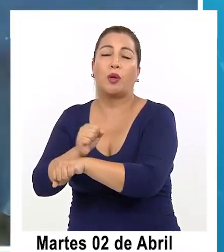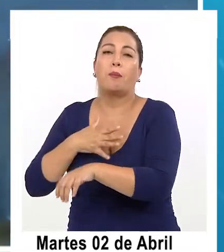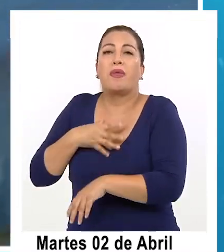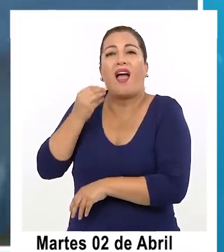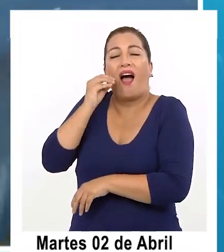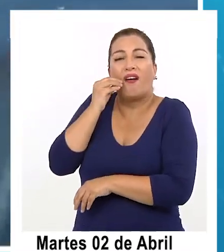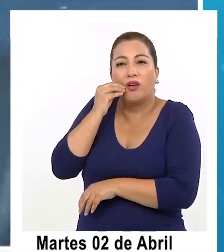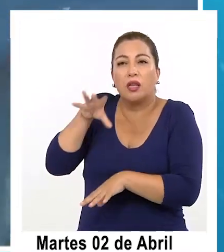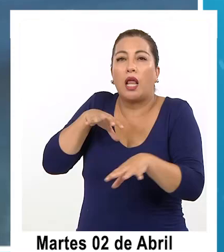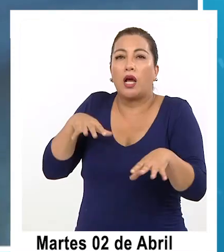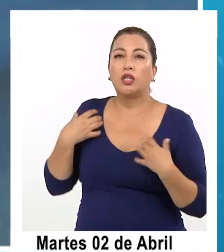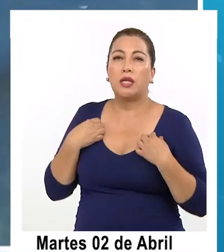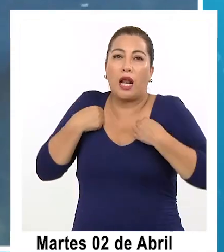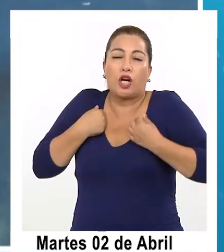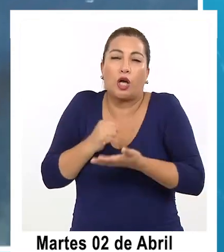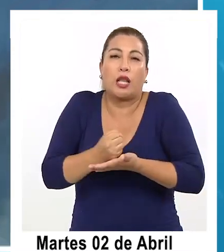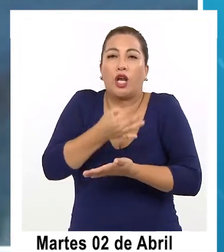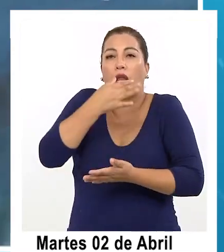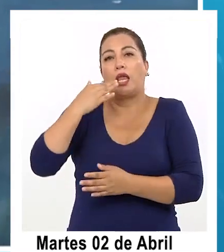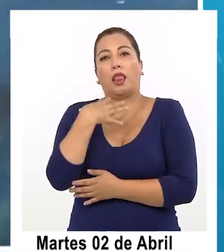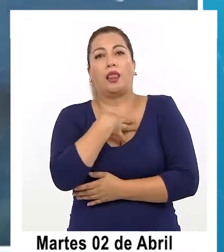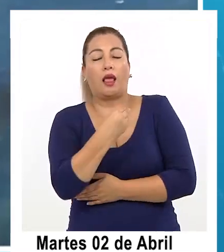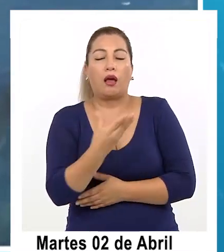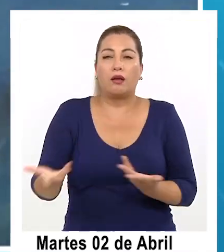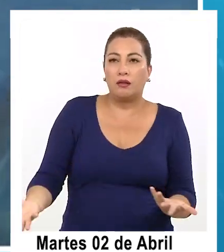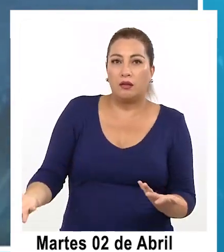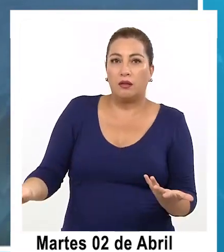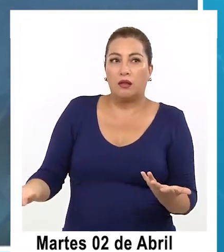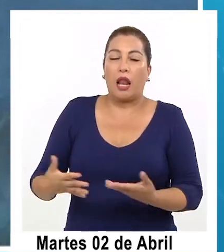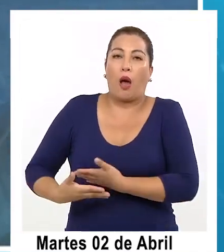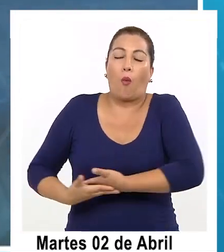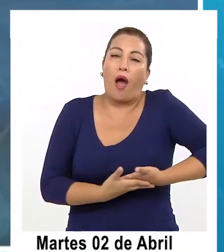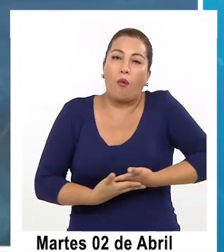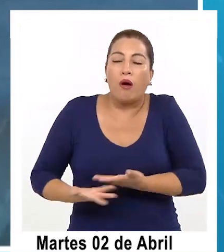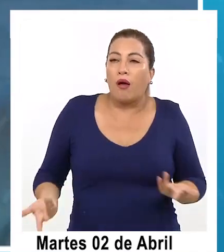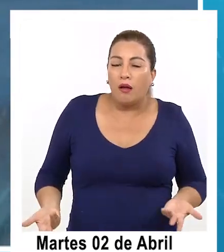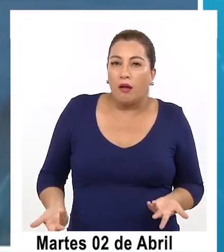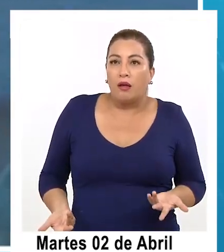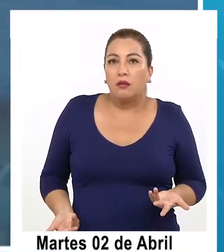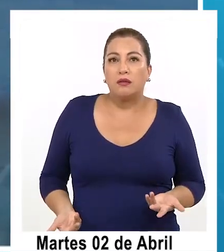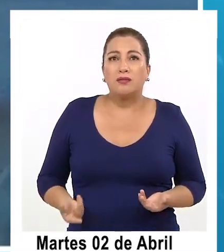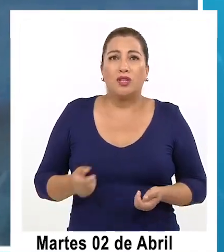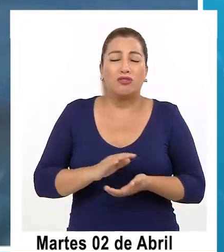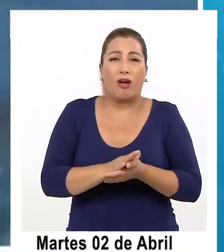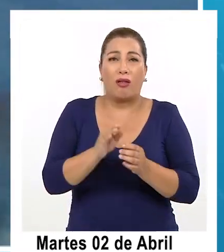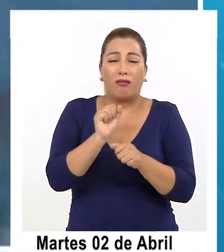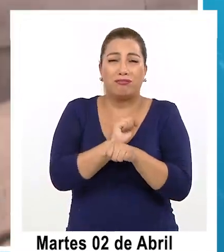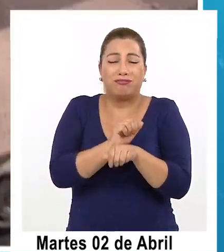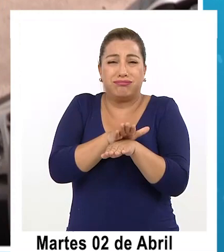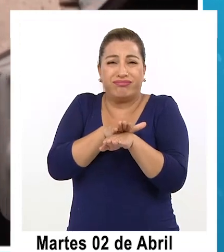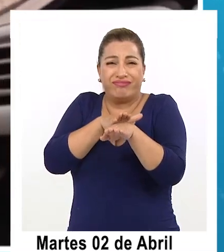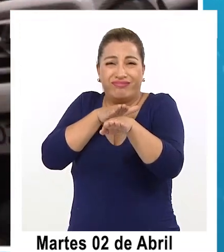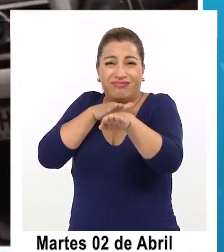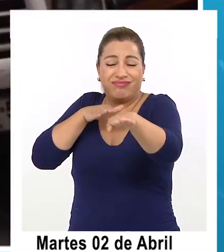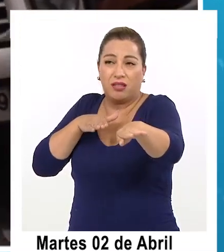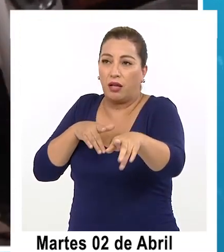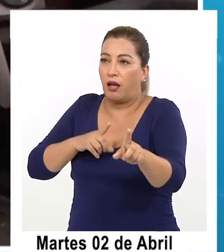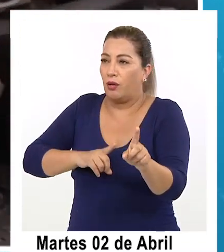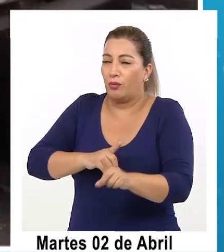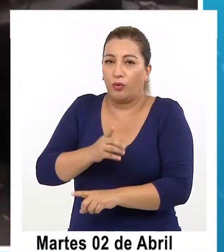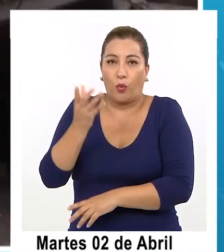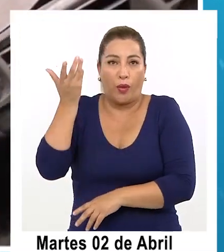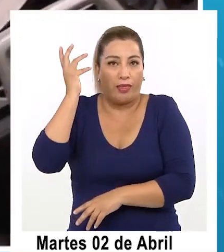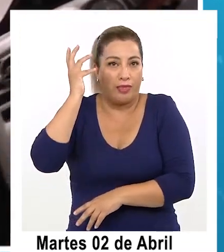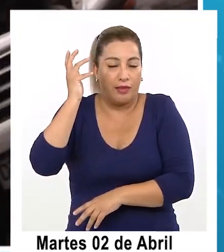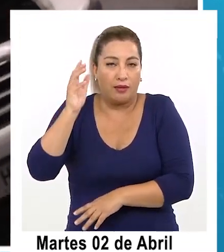abuelita las cosas la ropa los remedios los niños y cómo vas a caminar con guagua entonces se hace un poco como un poco iluso de